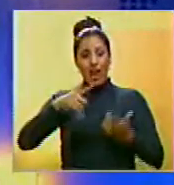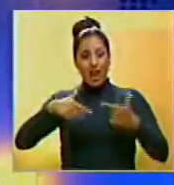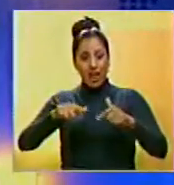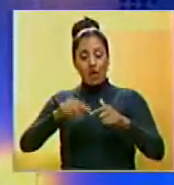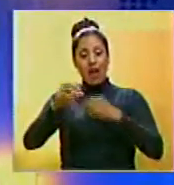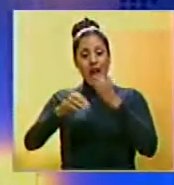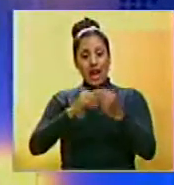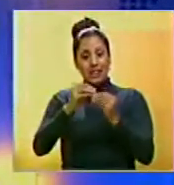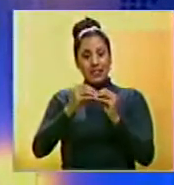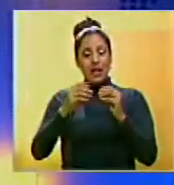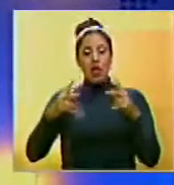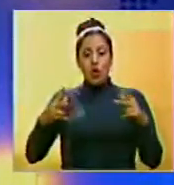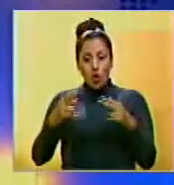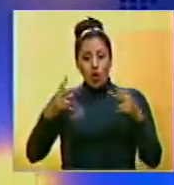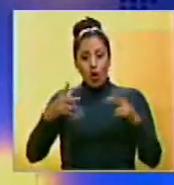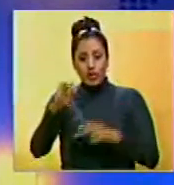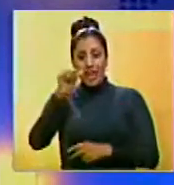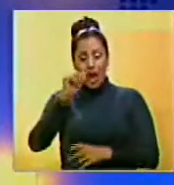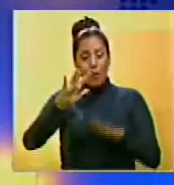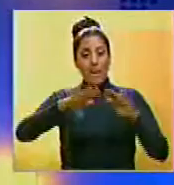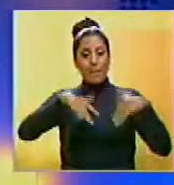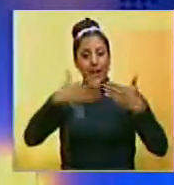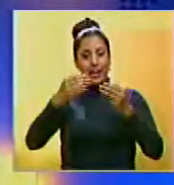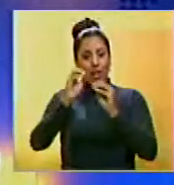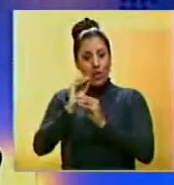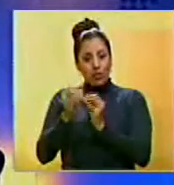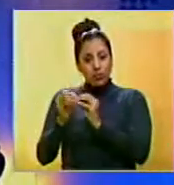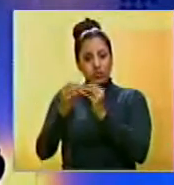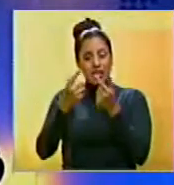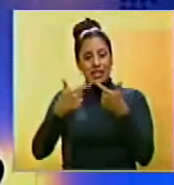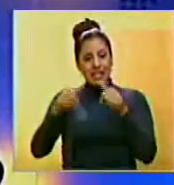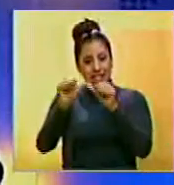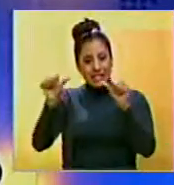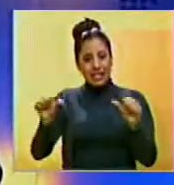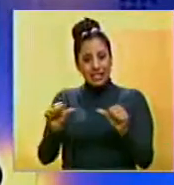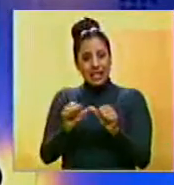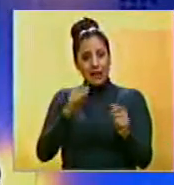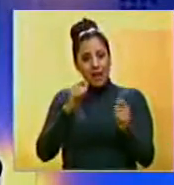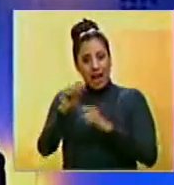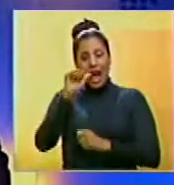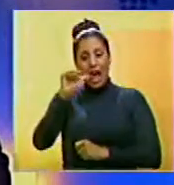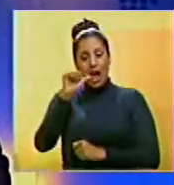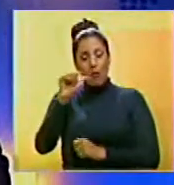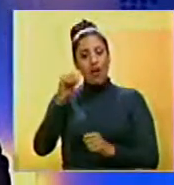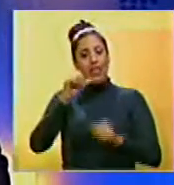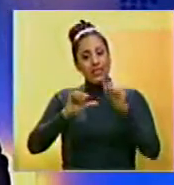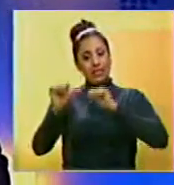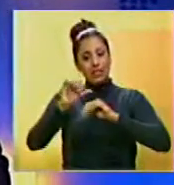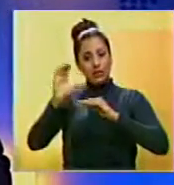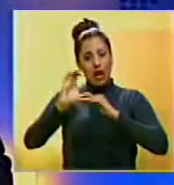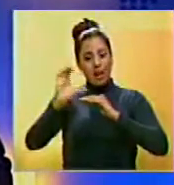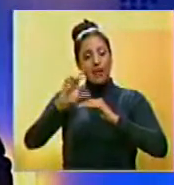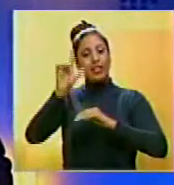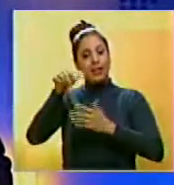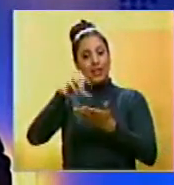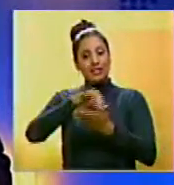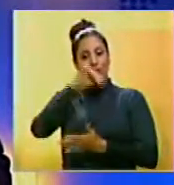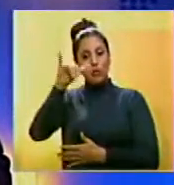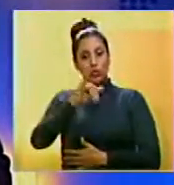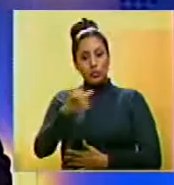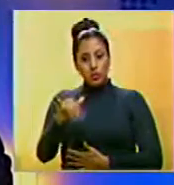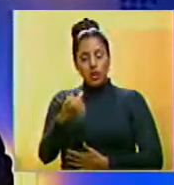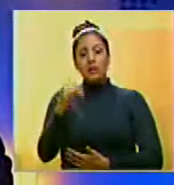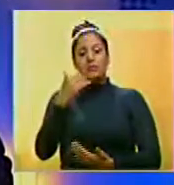realizarán paradas programadas para llevar a cabo labores de mantenimiento en los sistemas de suministro de agua del Distrito Capital y del Estado Zulia.